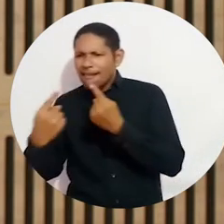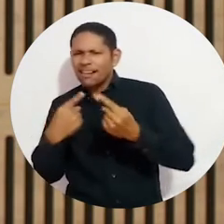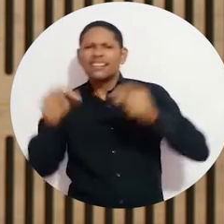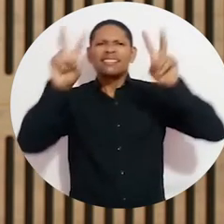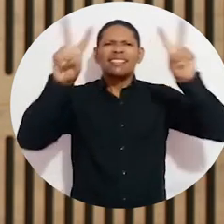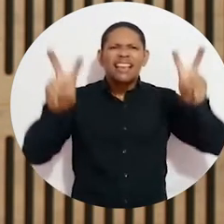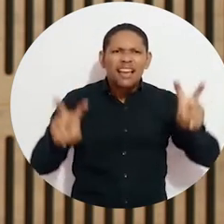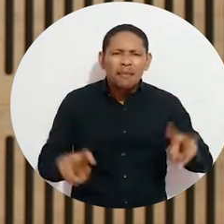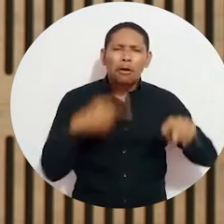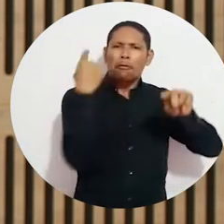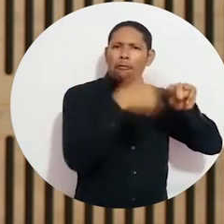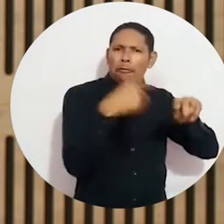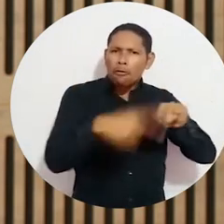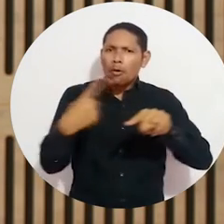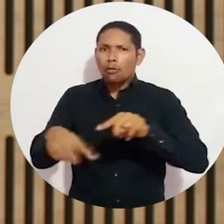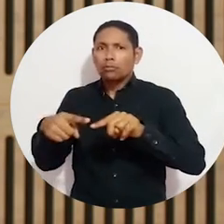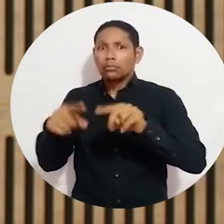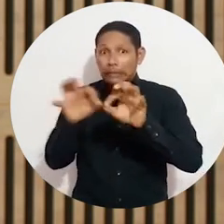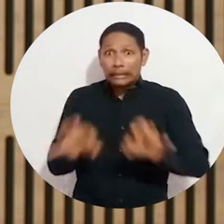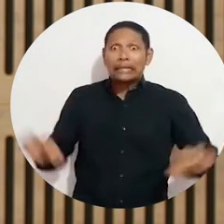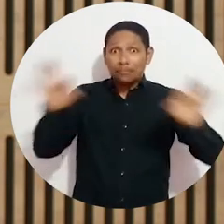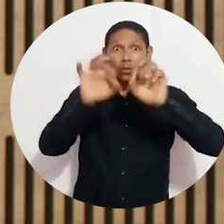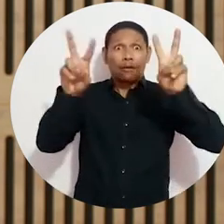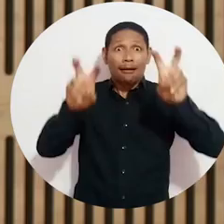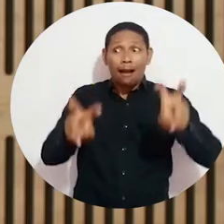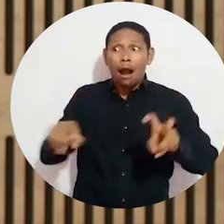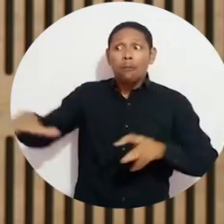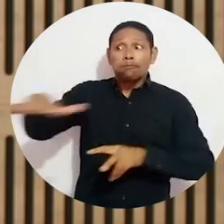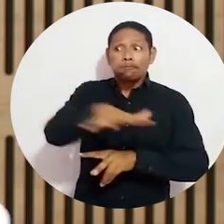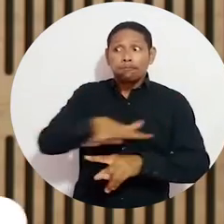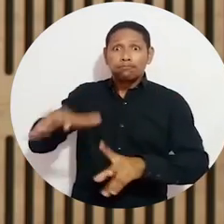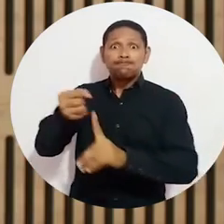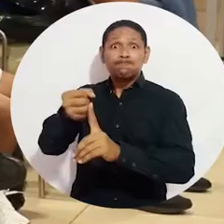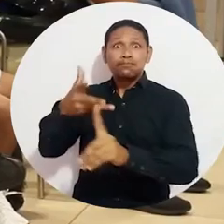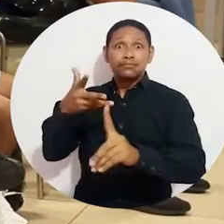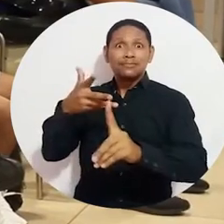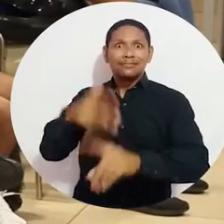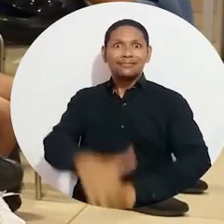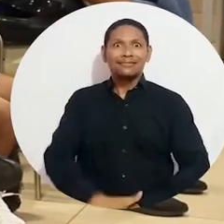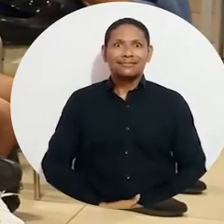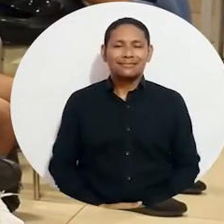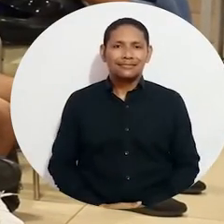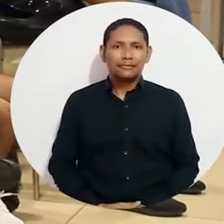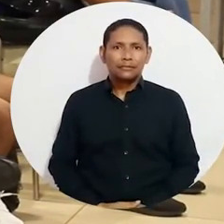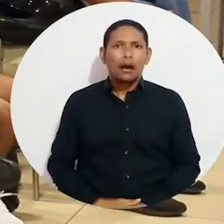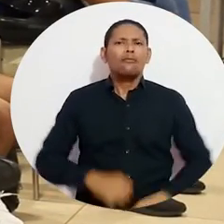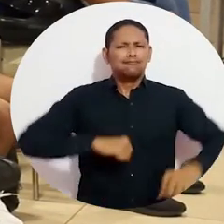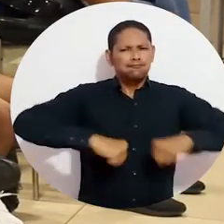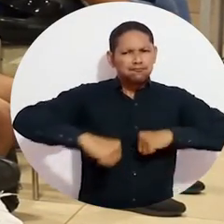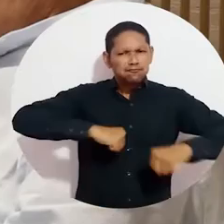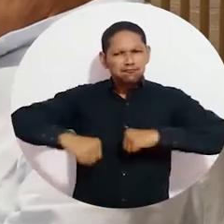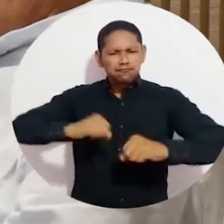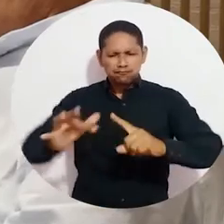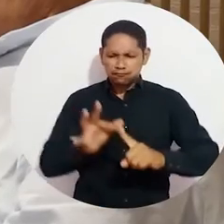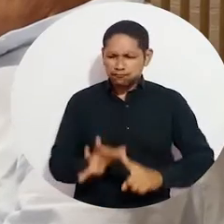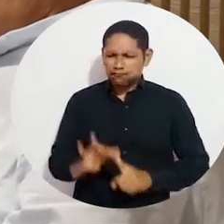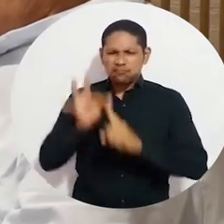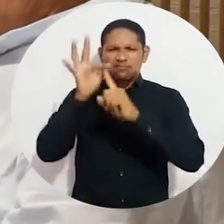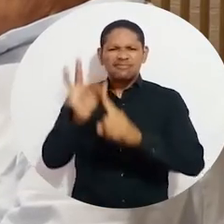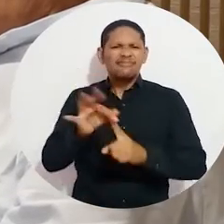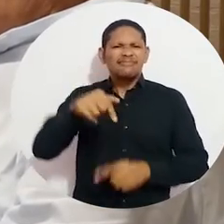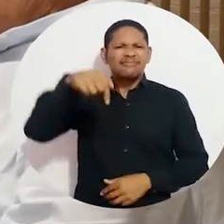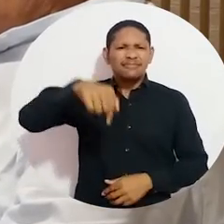disertar sobre varias temáticas que consideramos tienen un gran impacto en el territorio. Una de las